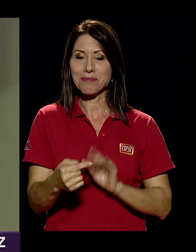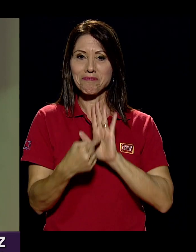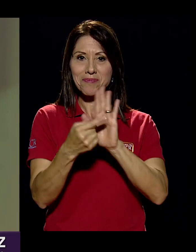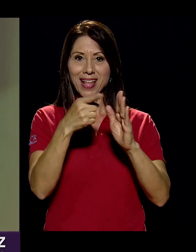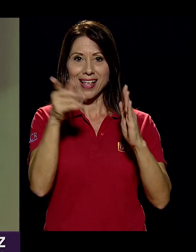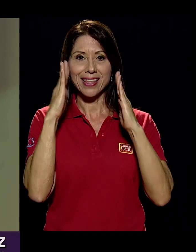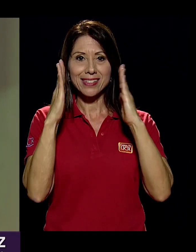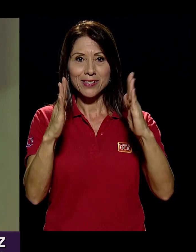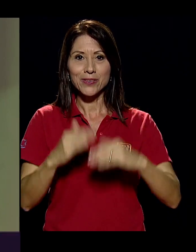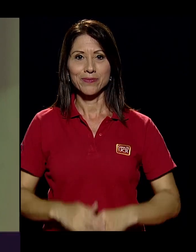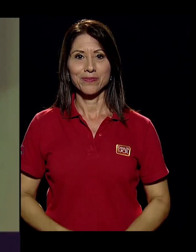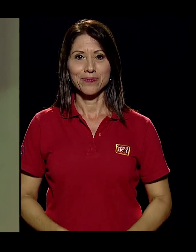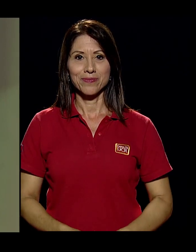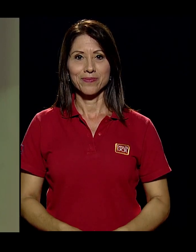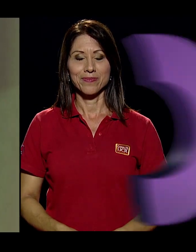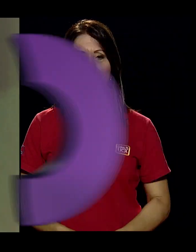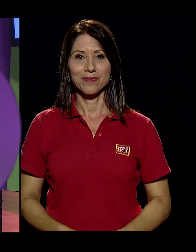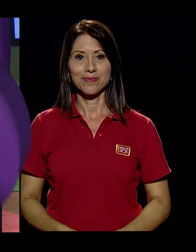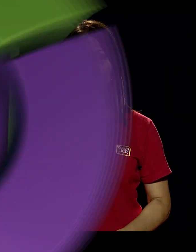préstele mucha atención.